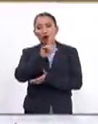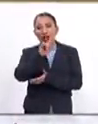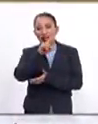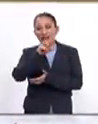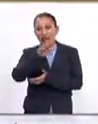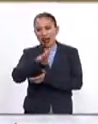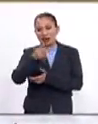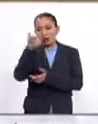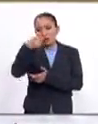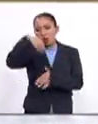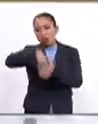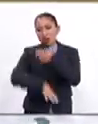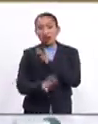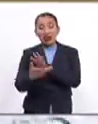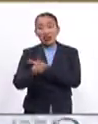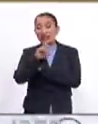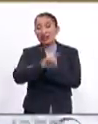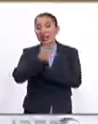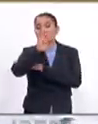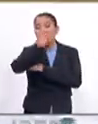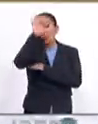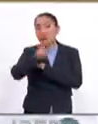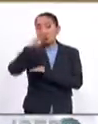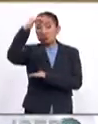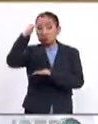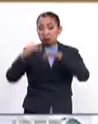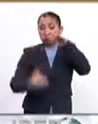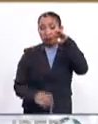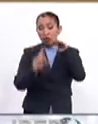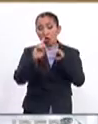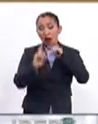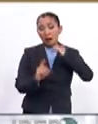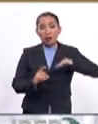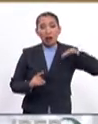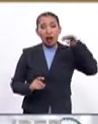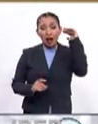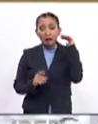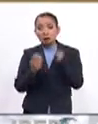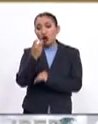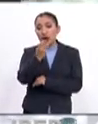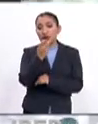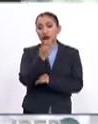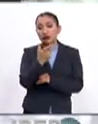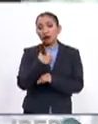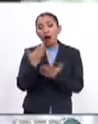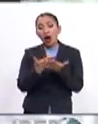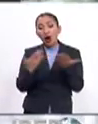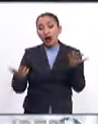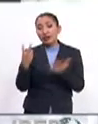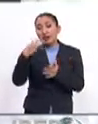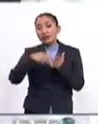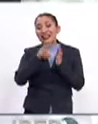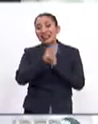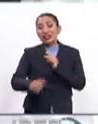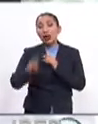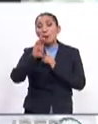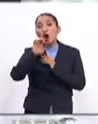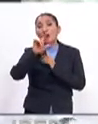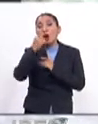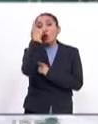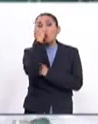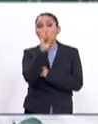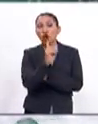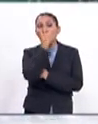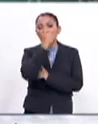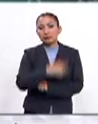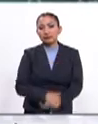venezolana, se devaluó alrededor del 35% respecto al dólar. De esta manera, se ubica en 3.300 bolívares